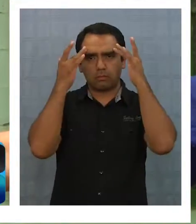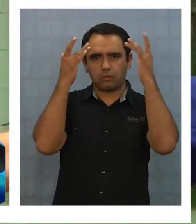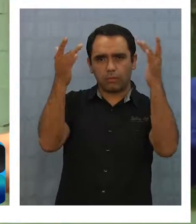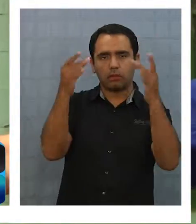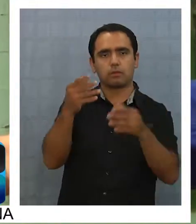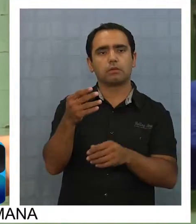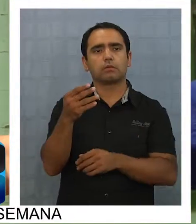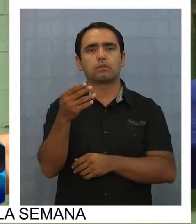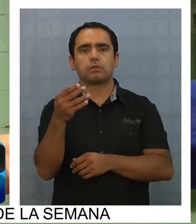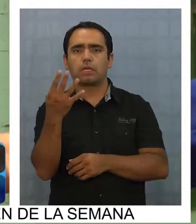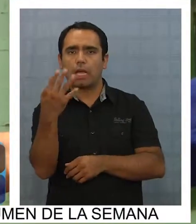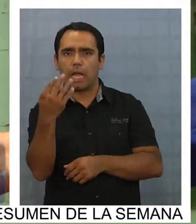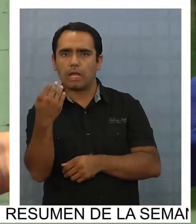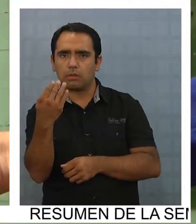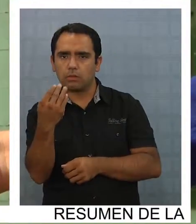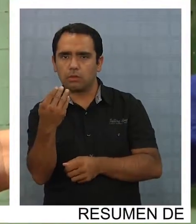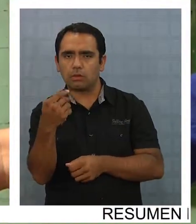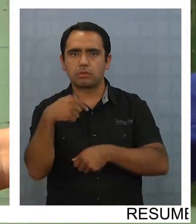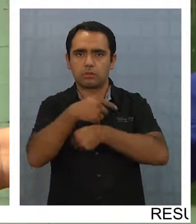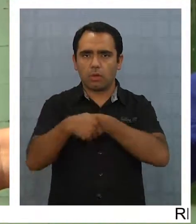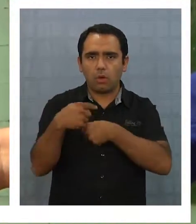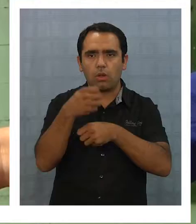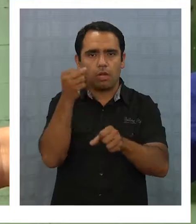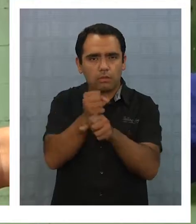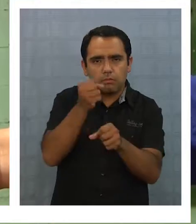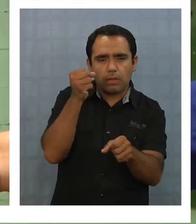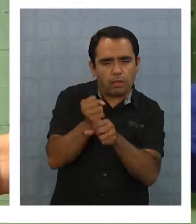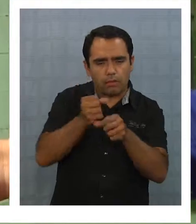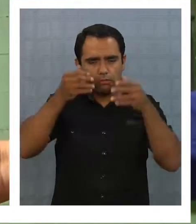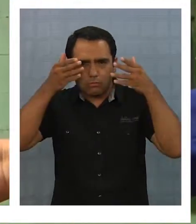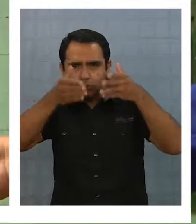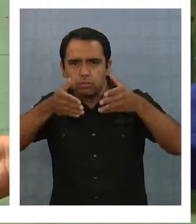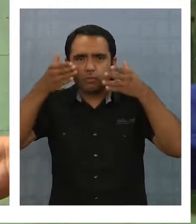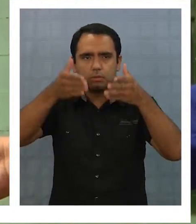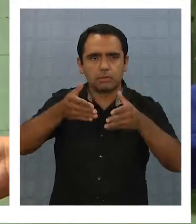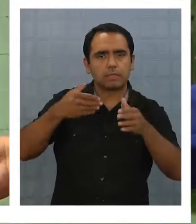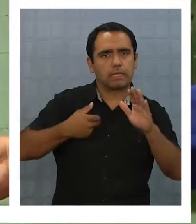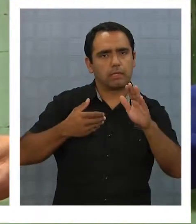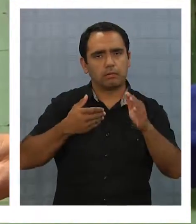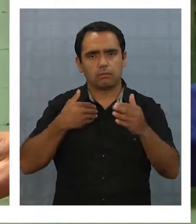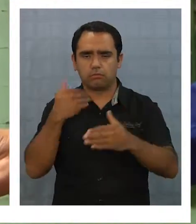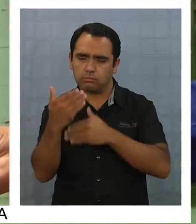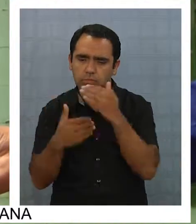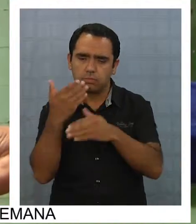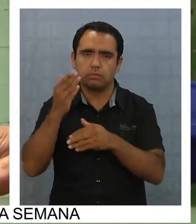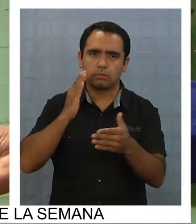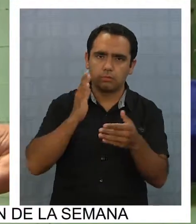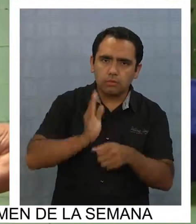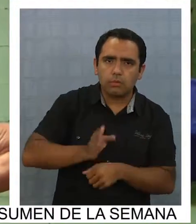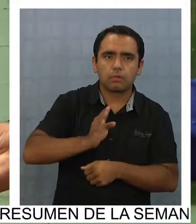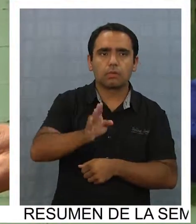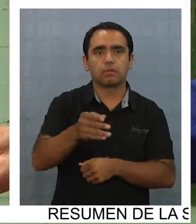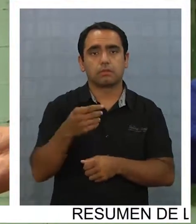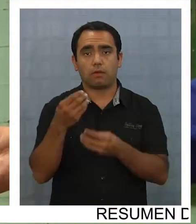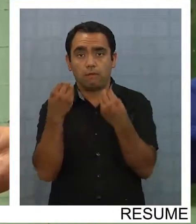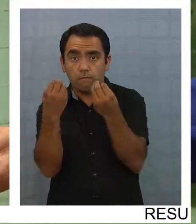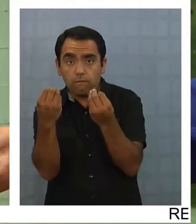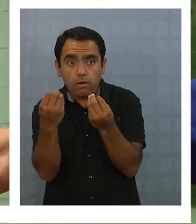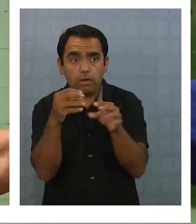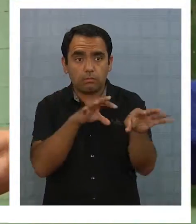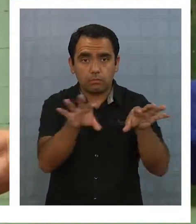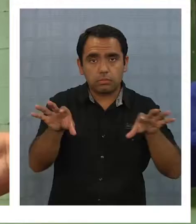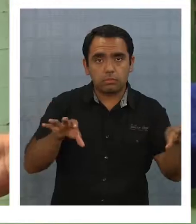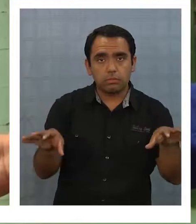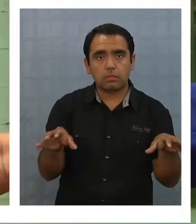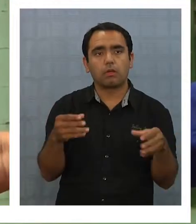emprendedor tiene que saber que son 14 horas diarias de no parar, de no parar, de caerse y levantarse. Así que si hay buenos productos, ténganlo claro